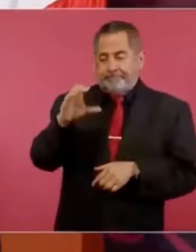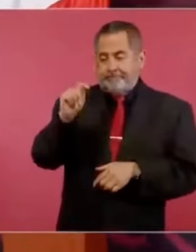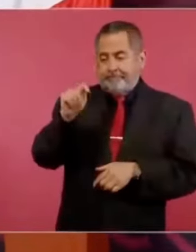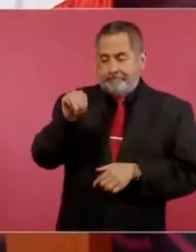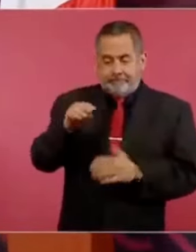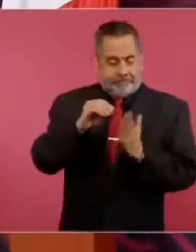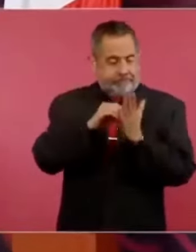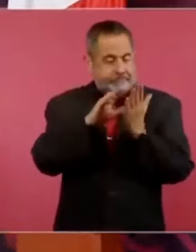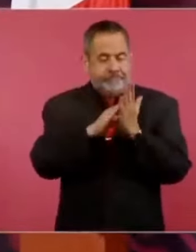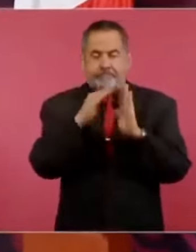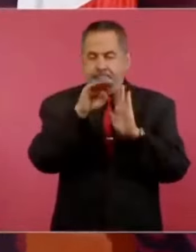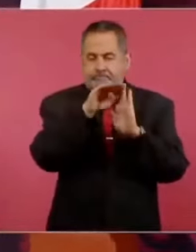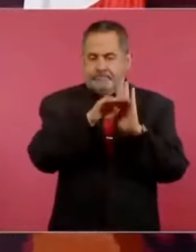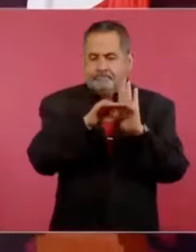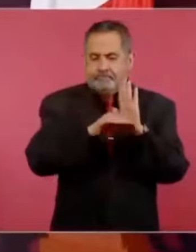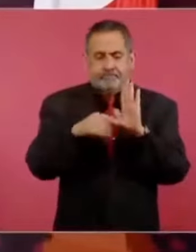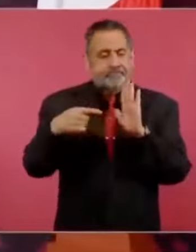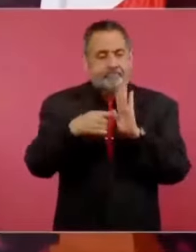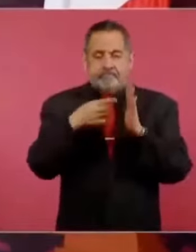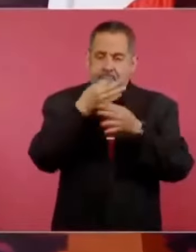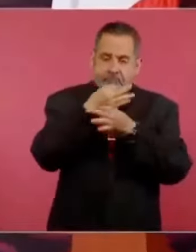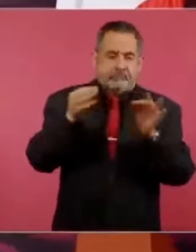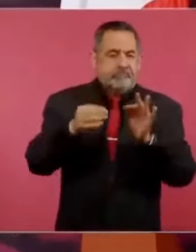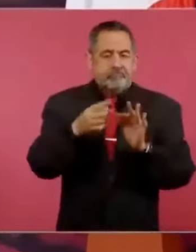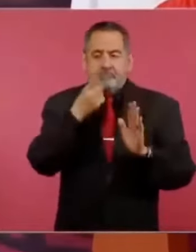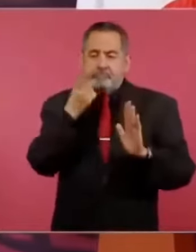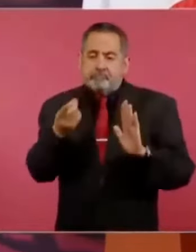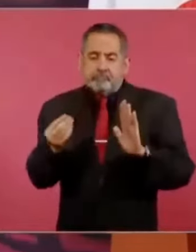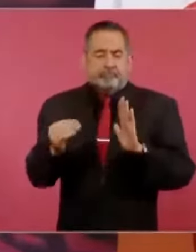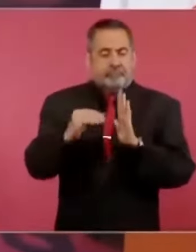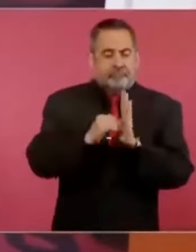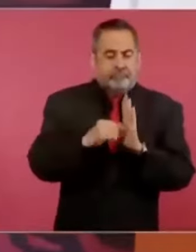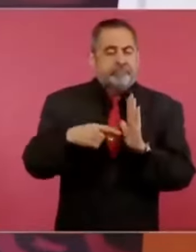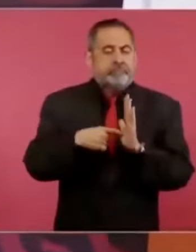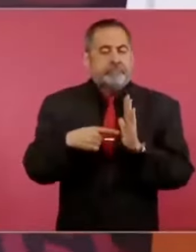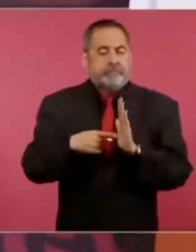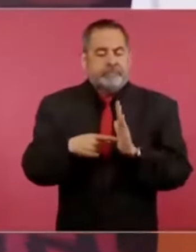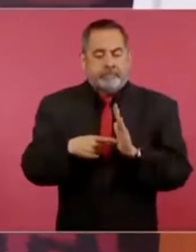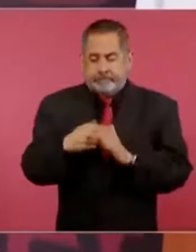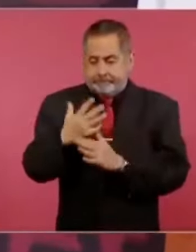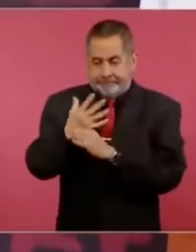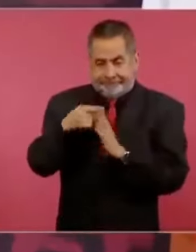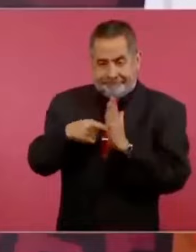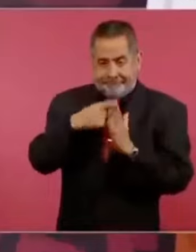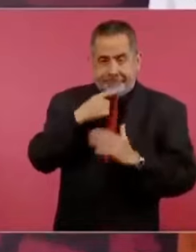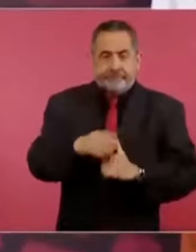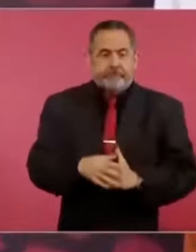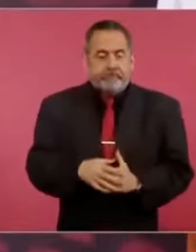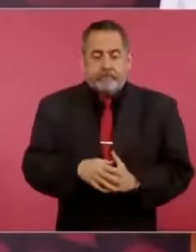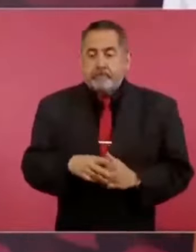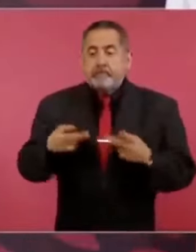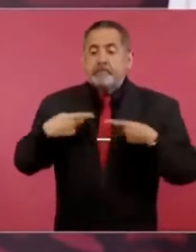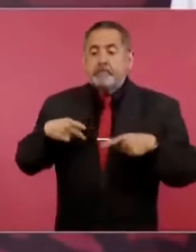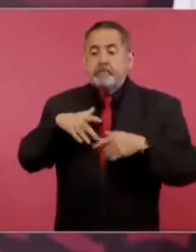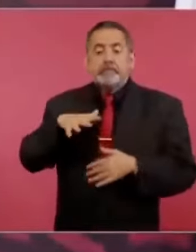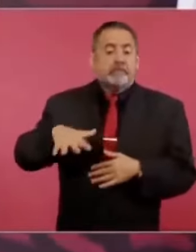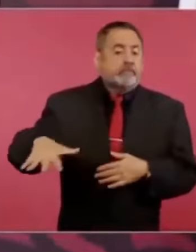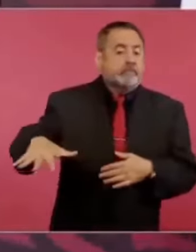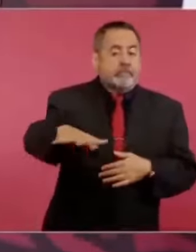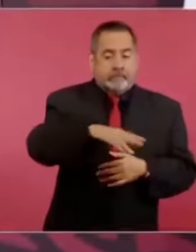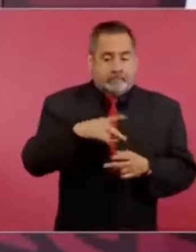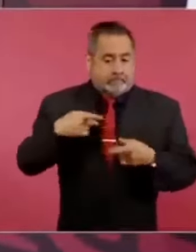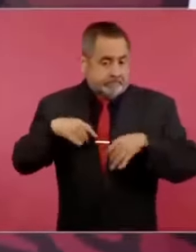de la CTM establecía, cito, que el proletariado de México